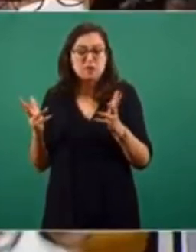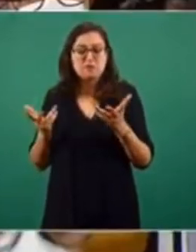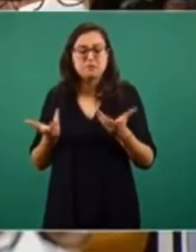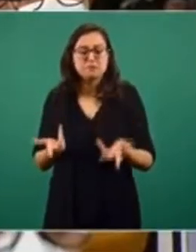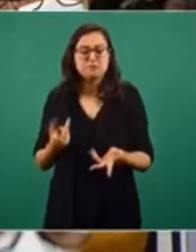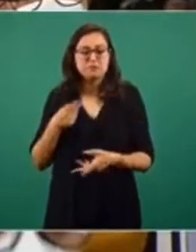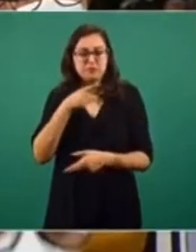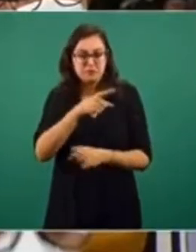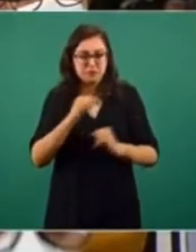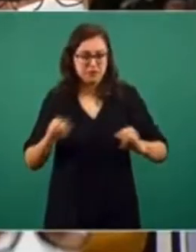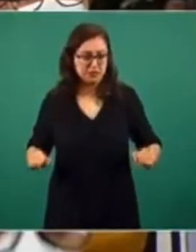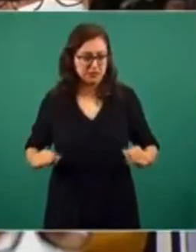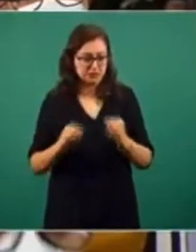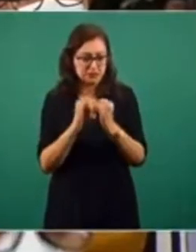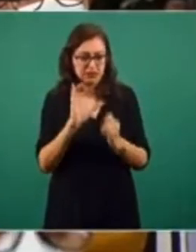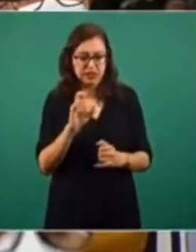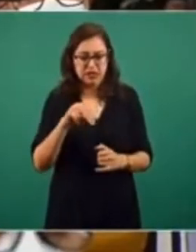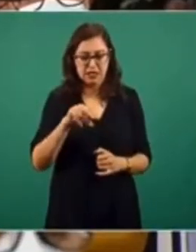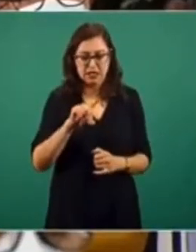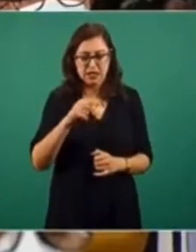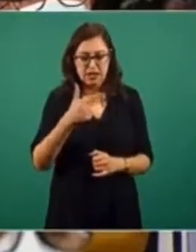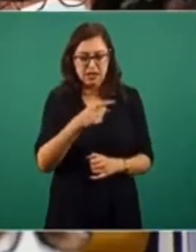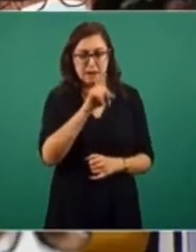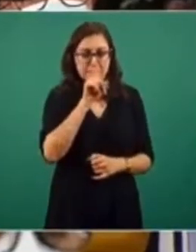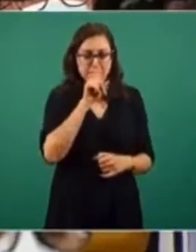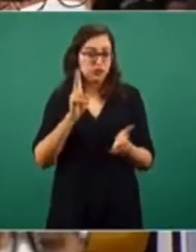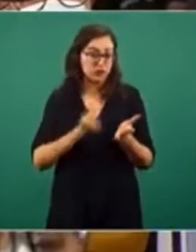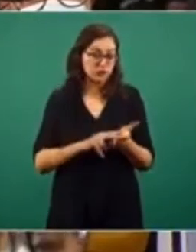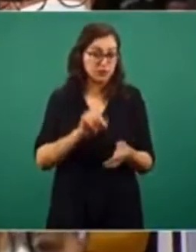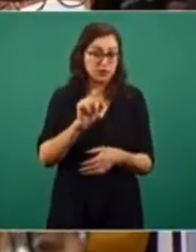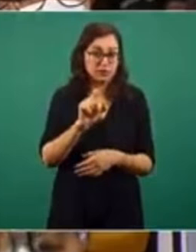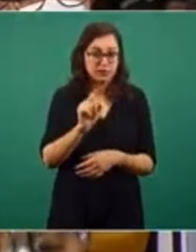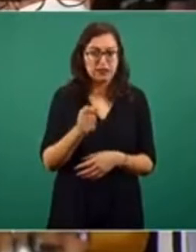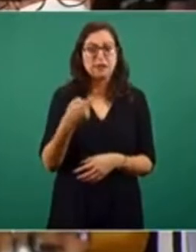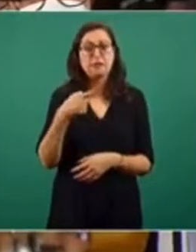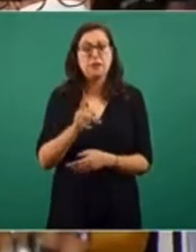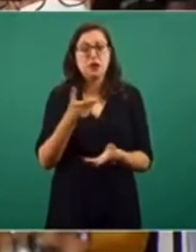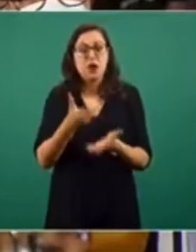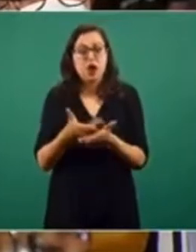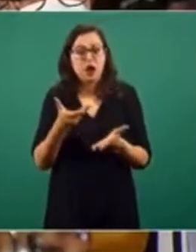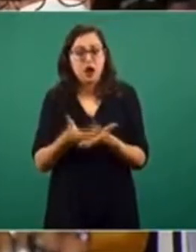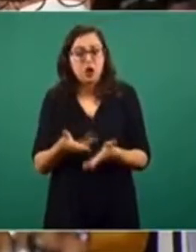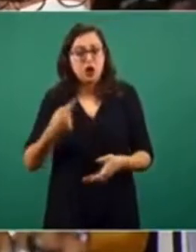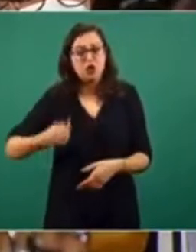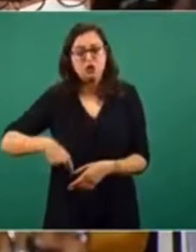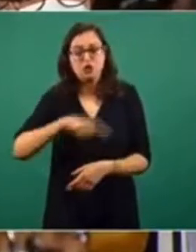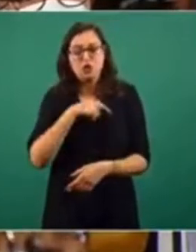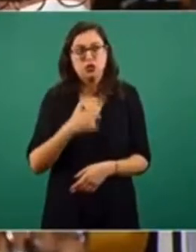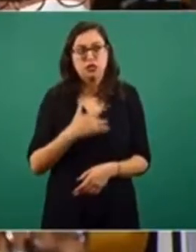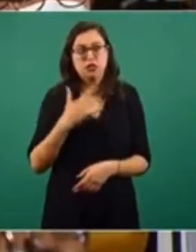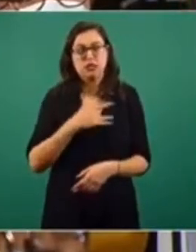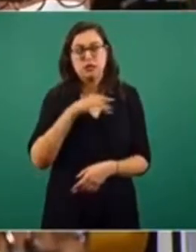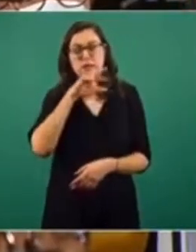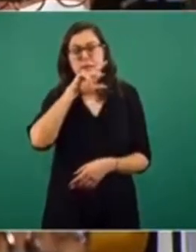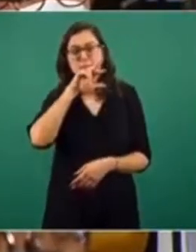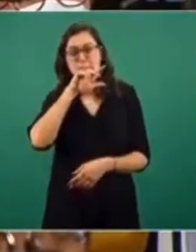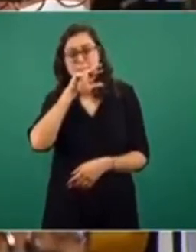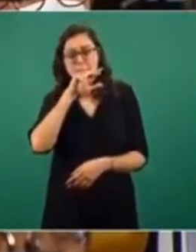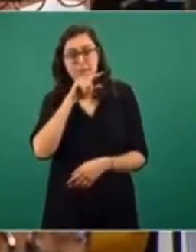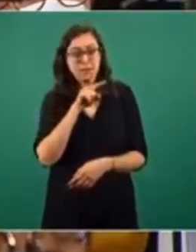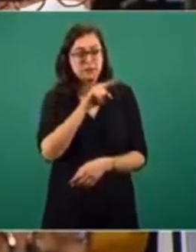institución como la CNDH estaba ocultando durante dos años. Lo nos preocupa ahora es más bien que en lugar de que la